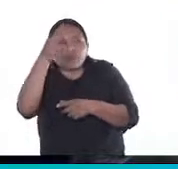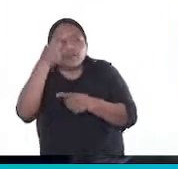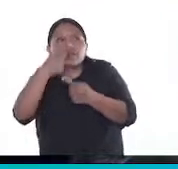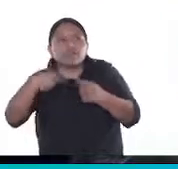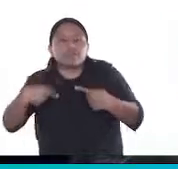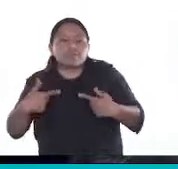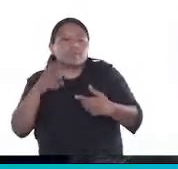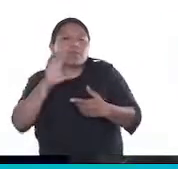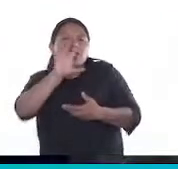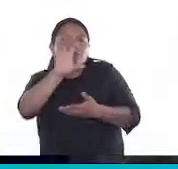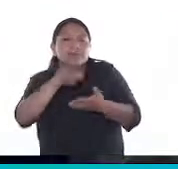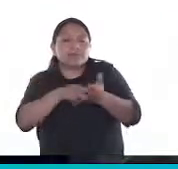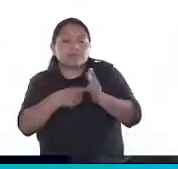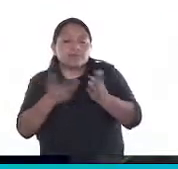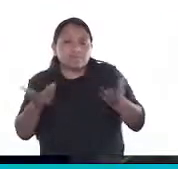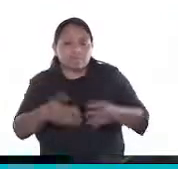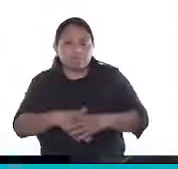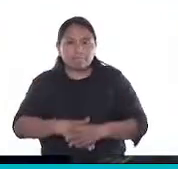penitenciario bonaerense.